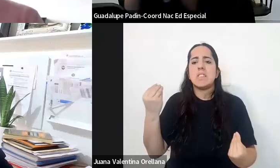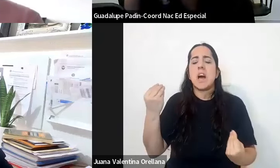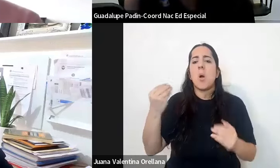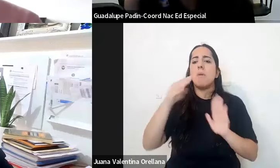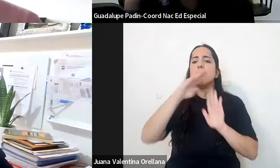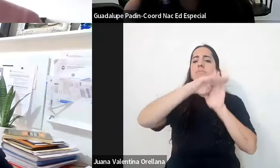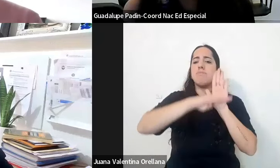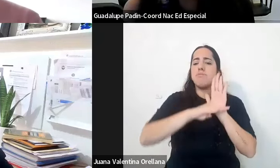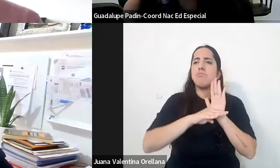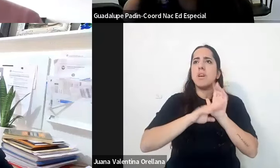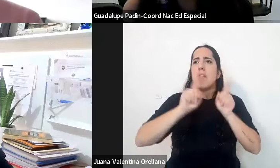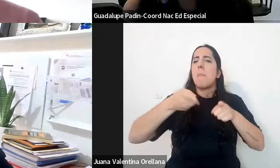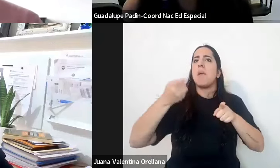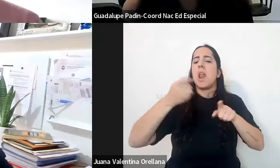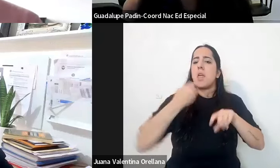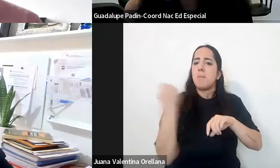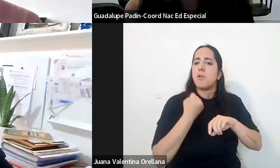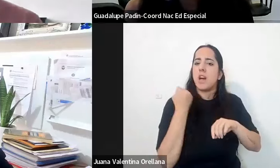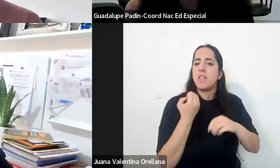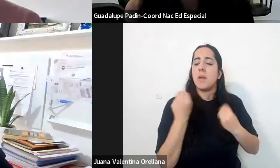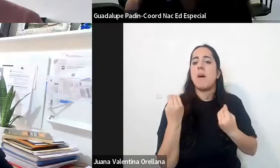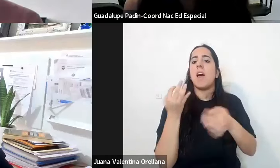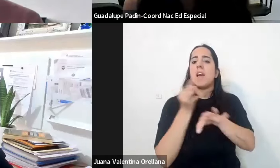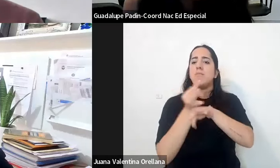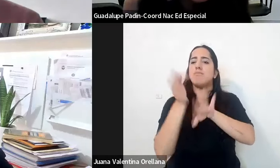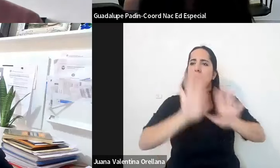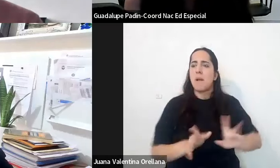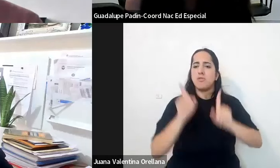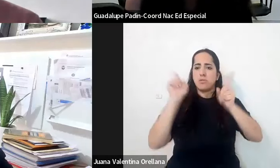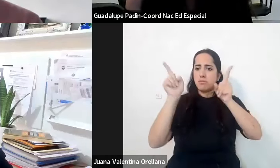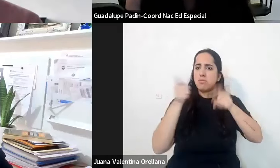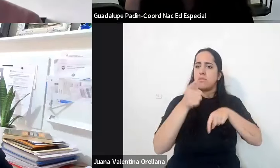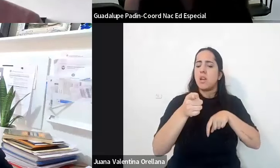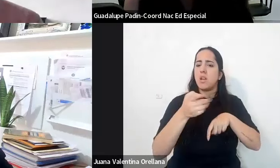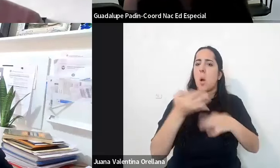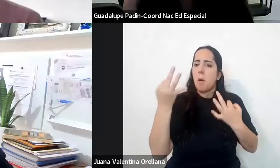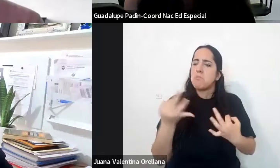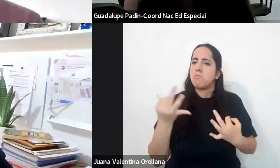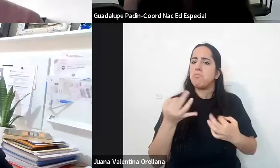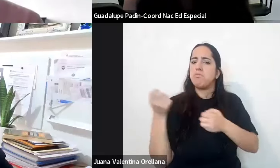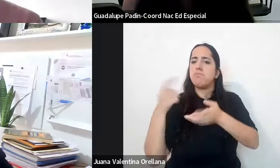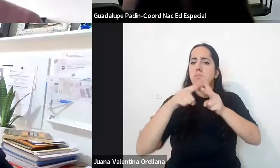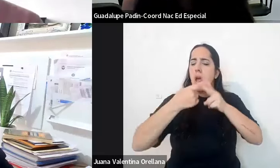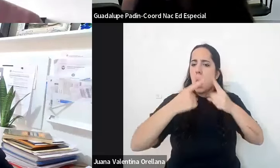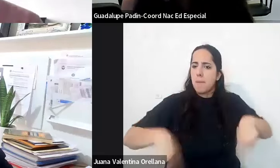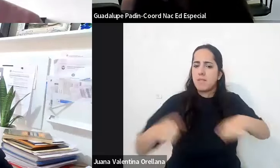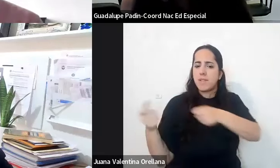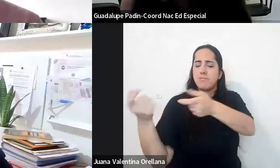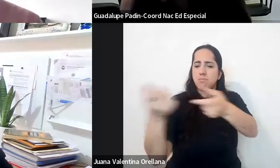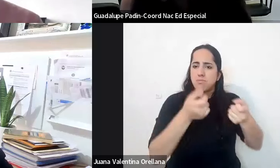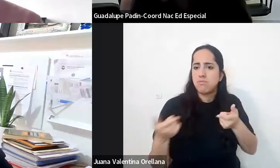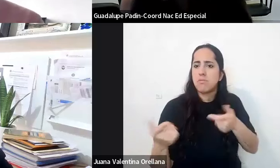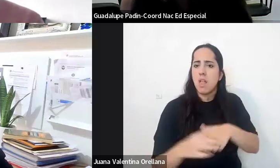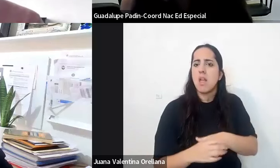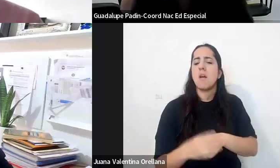los que habría que pensar para que la formación docente efectivamente de principios y herramientas que garanticen el derecho a la